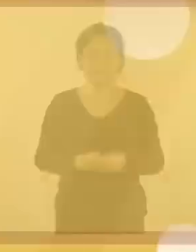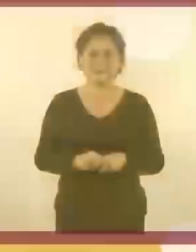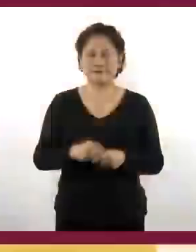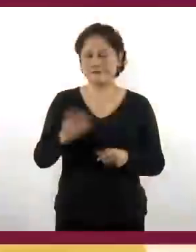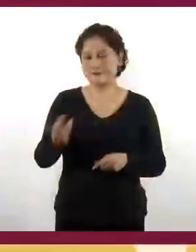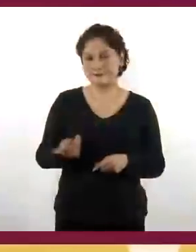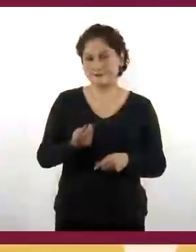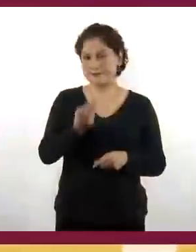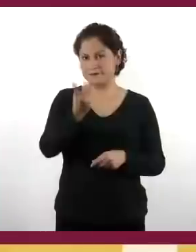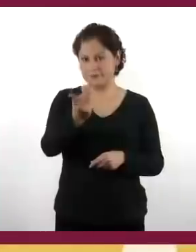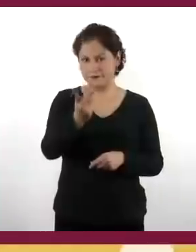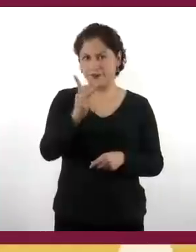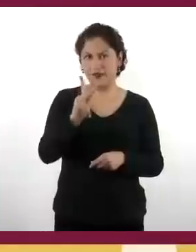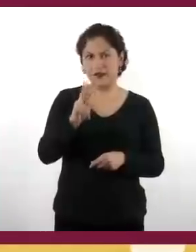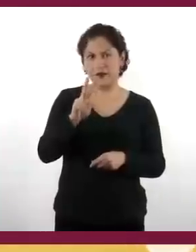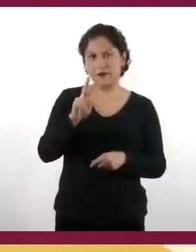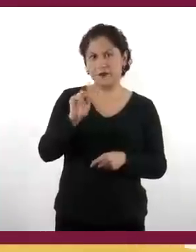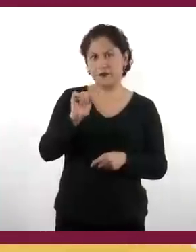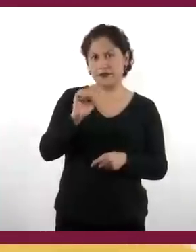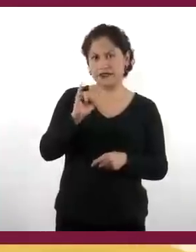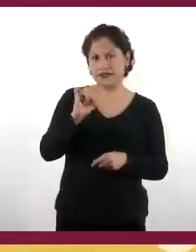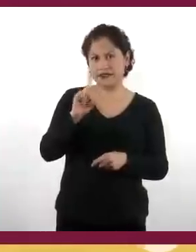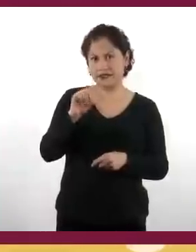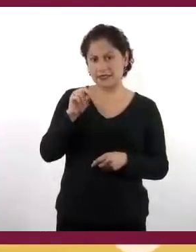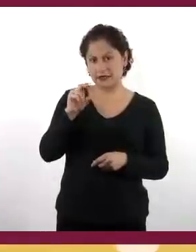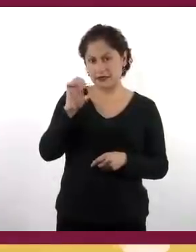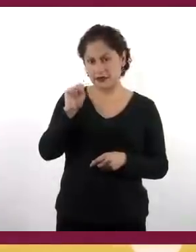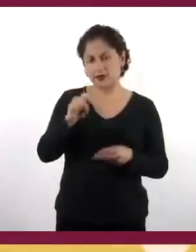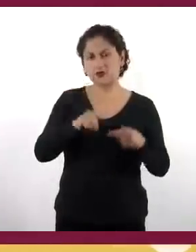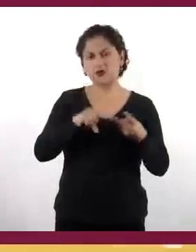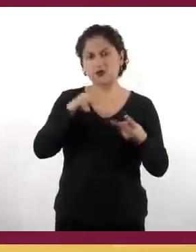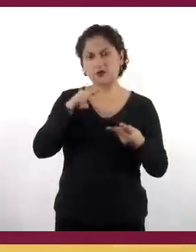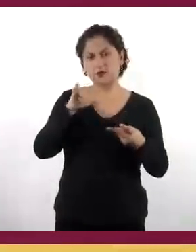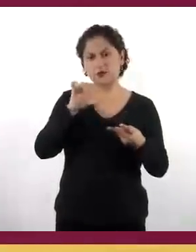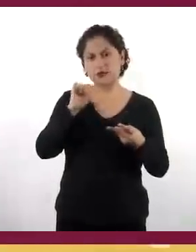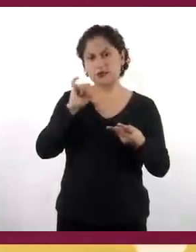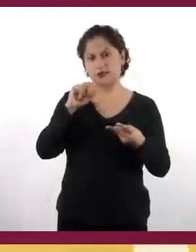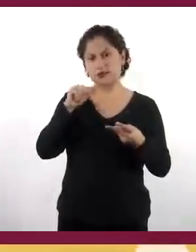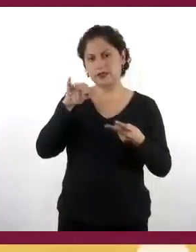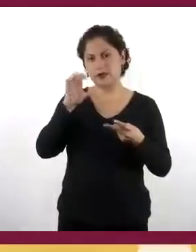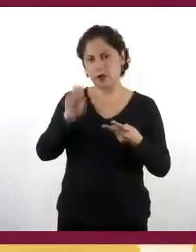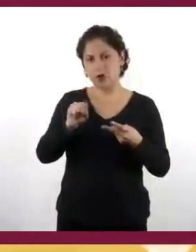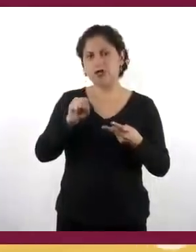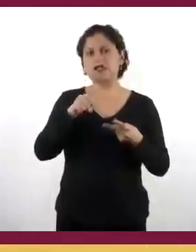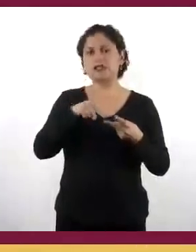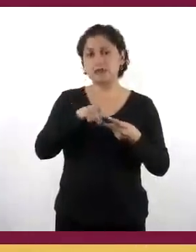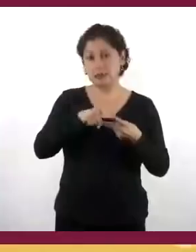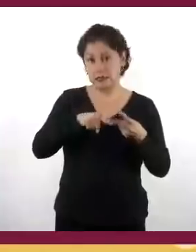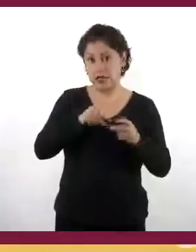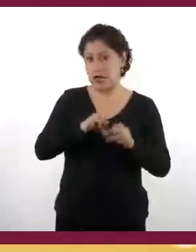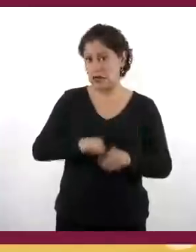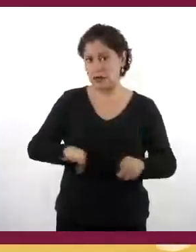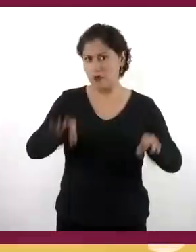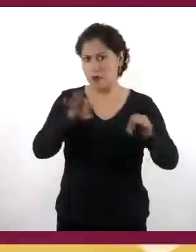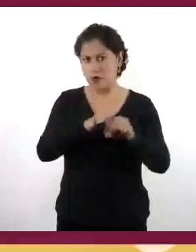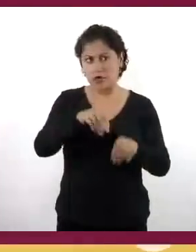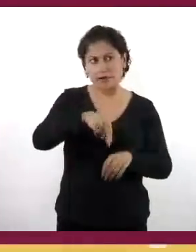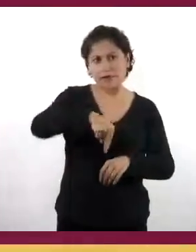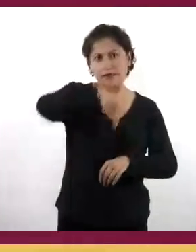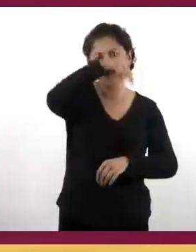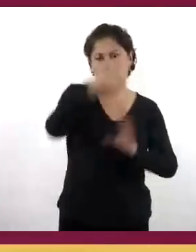¿Cuál fue la importancia de los presidios y de las misiones en la colonización del norte novo hispano?